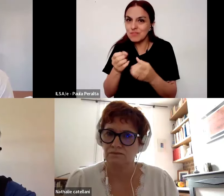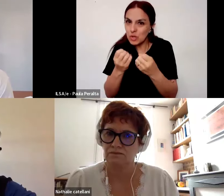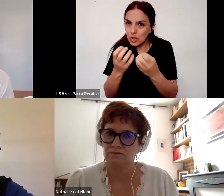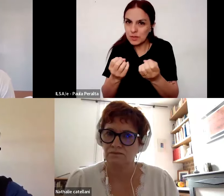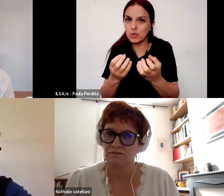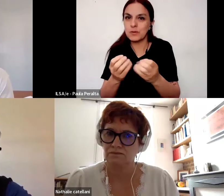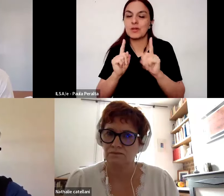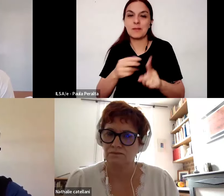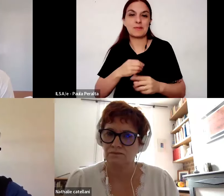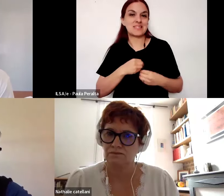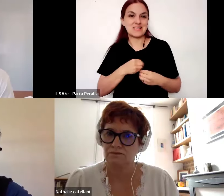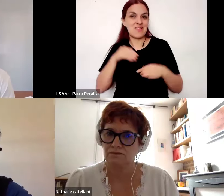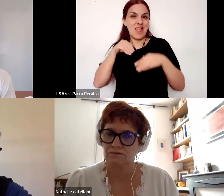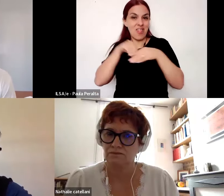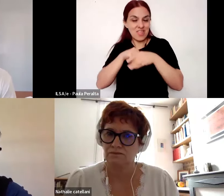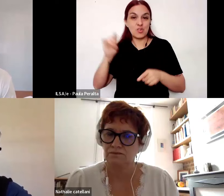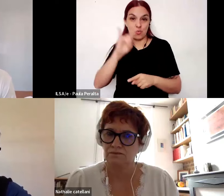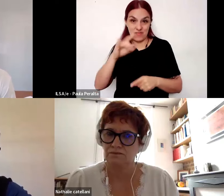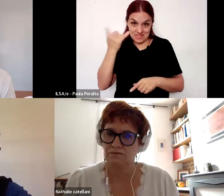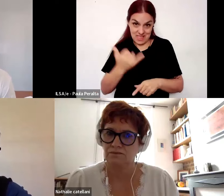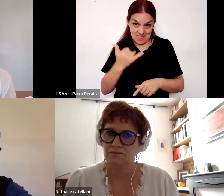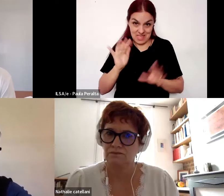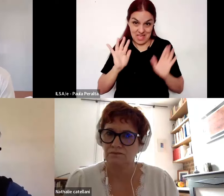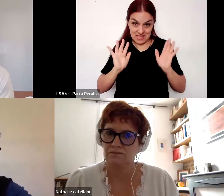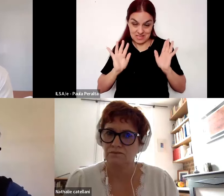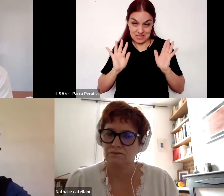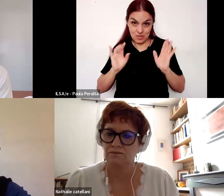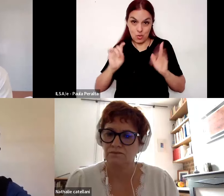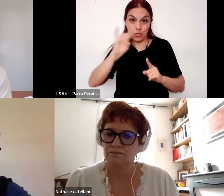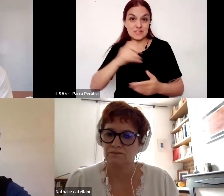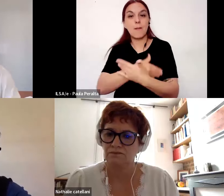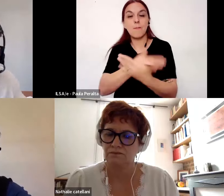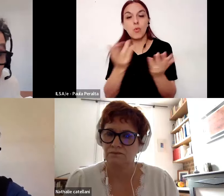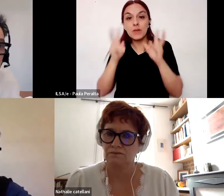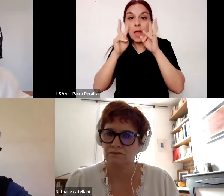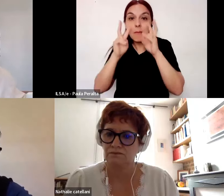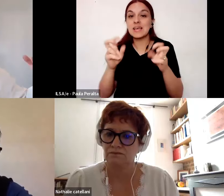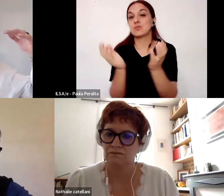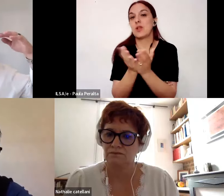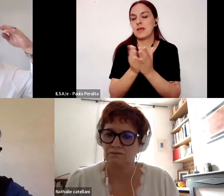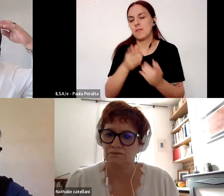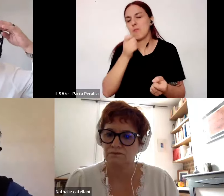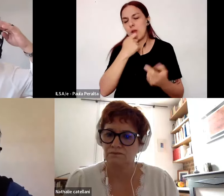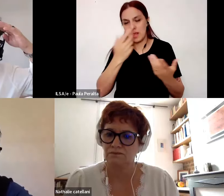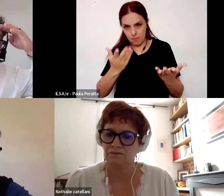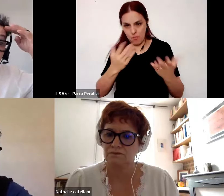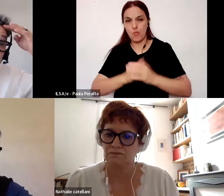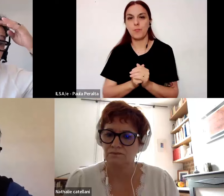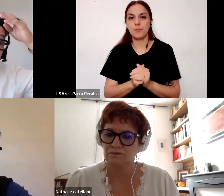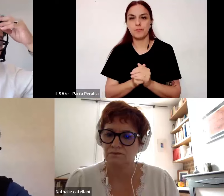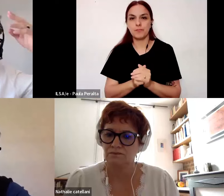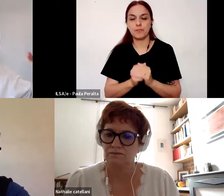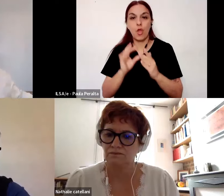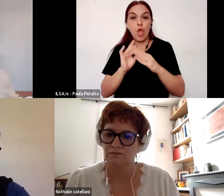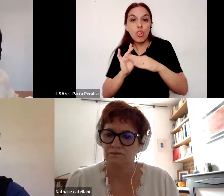de las universidades de las universidades públicas de la investigación académica por ejemplo en el doctorado que